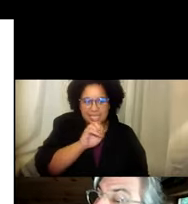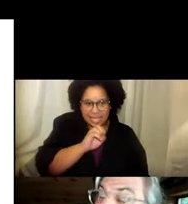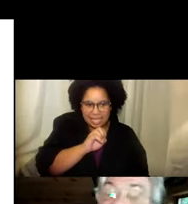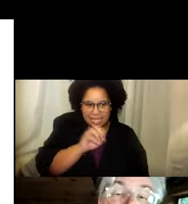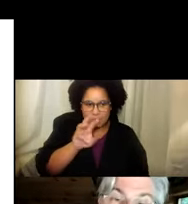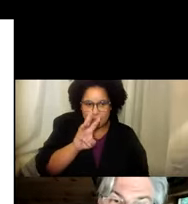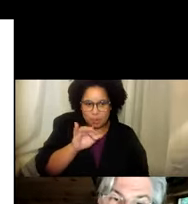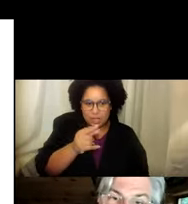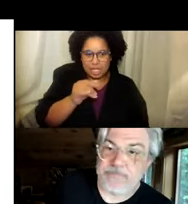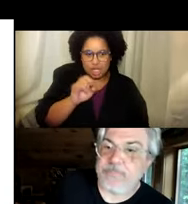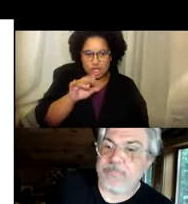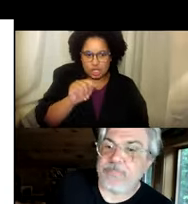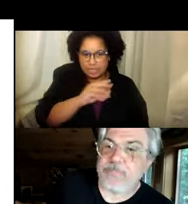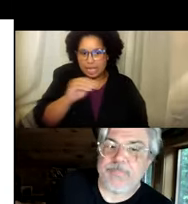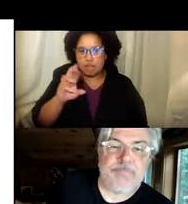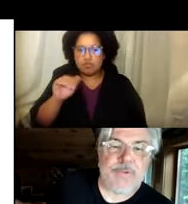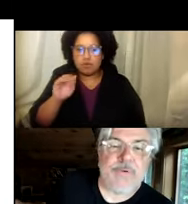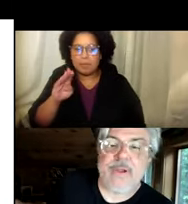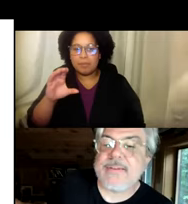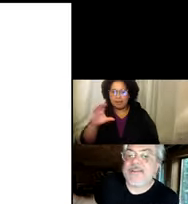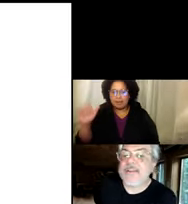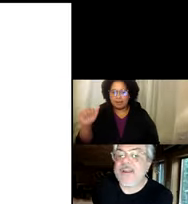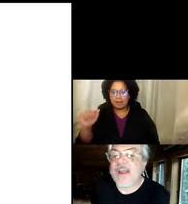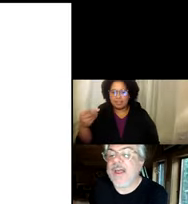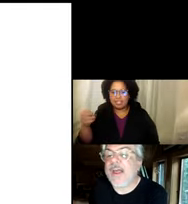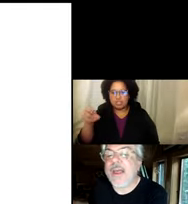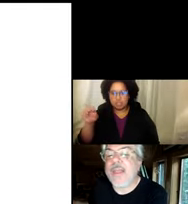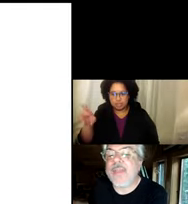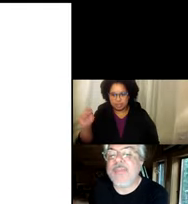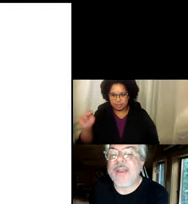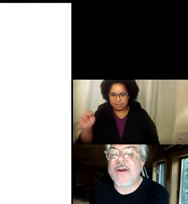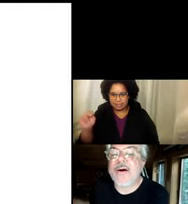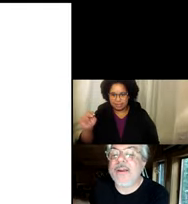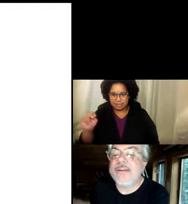Kate Wingert y Rebeca Henderson. Muy bien.